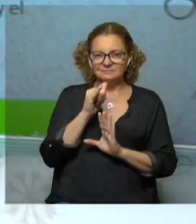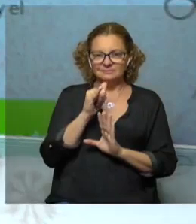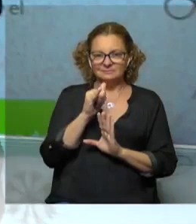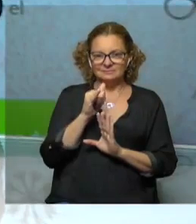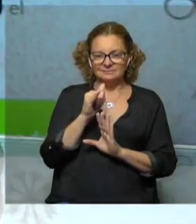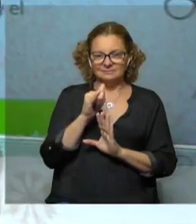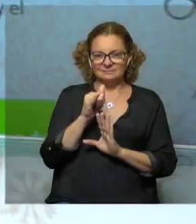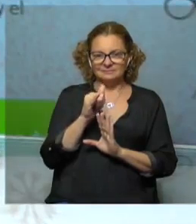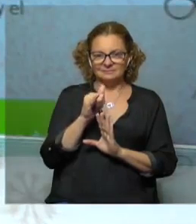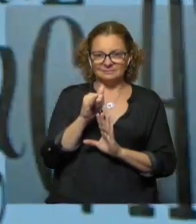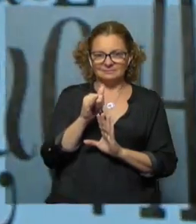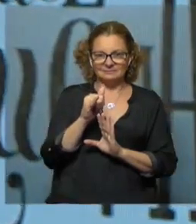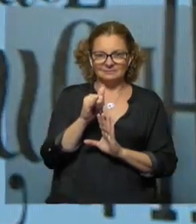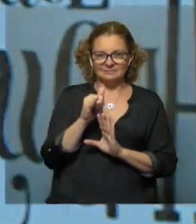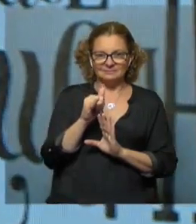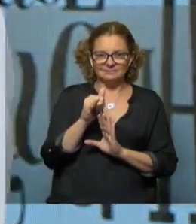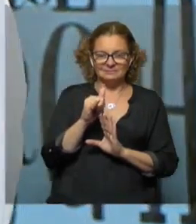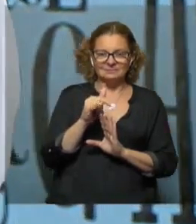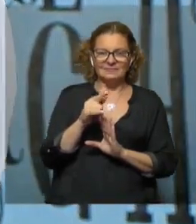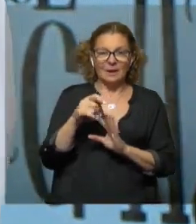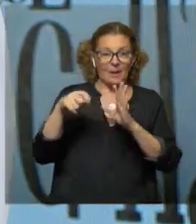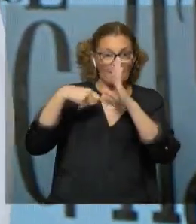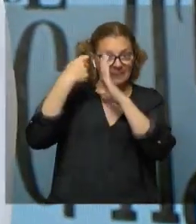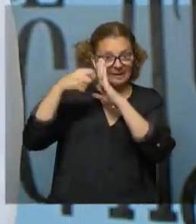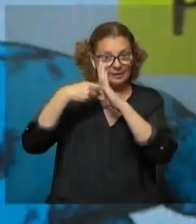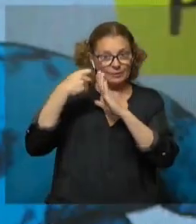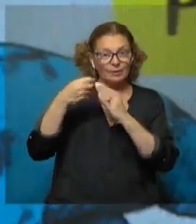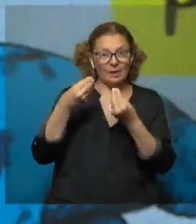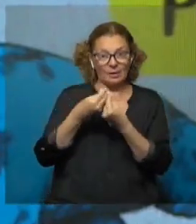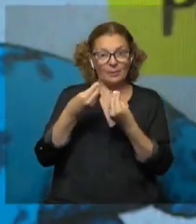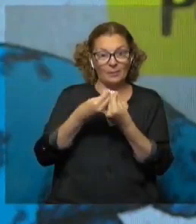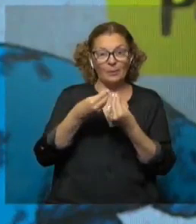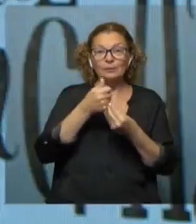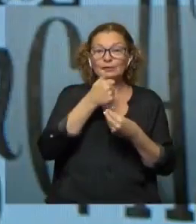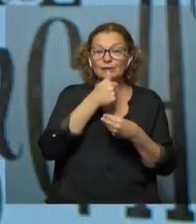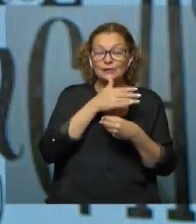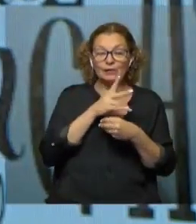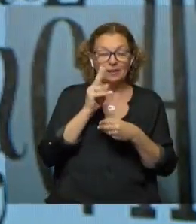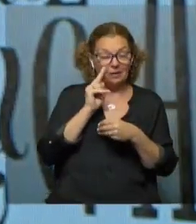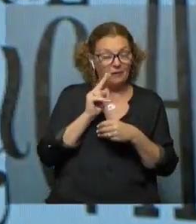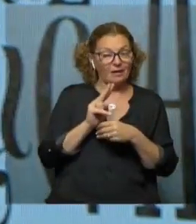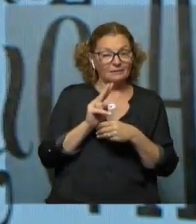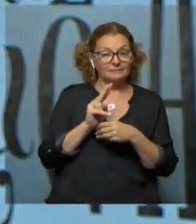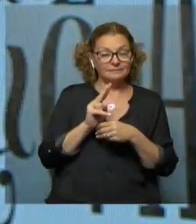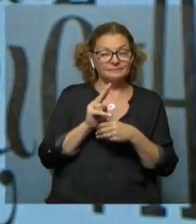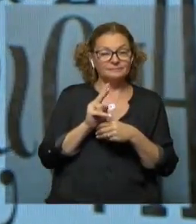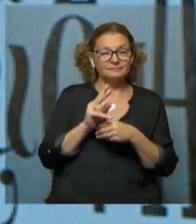sentido es con la película Gran Pez. Ah, claro. Ahí va. Tiene mucho que ver. Es historia, Tiene mucho que ver. Ahí va. Y